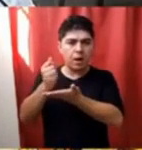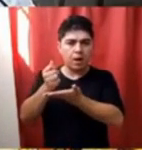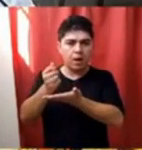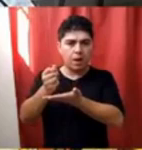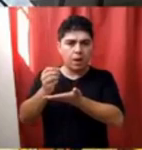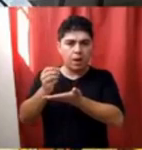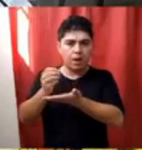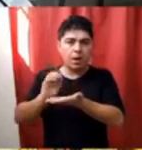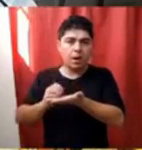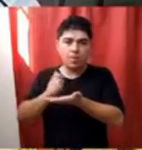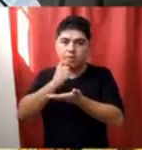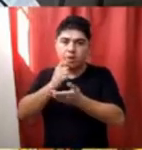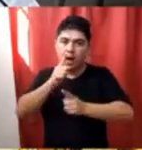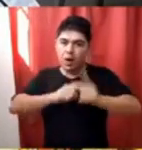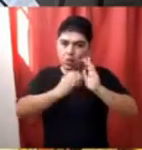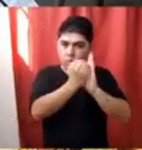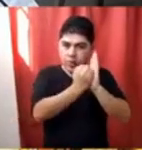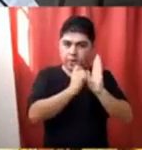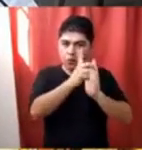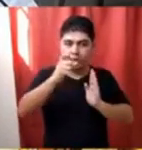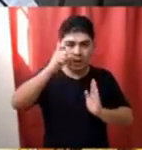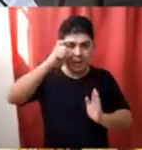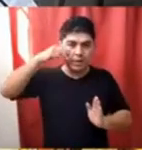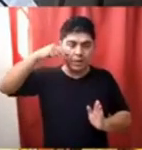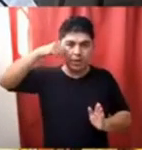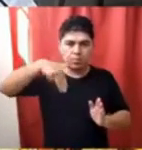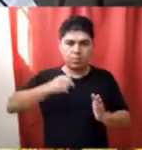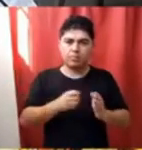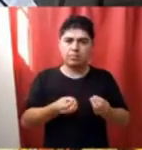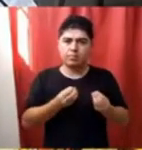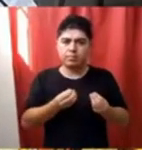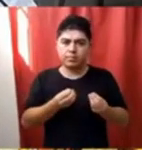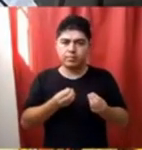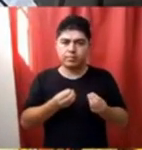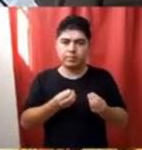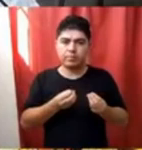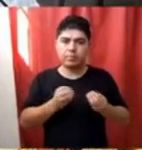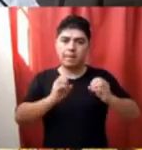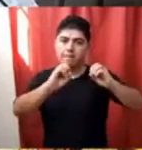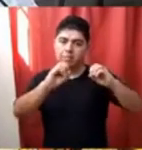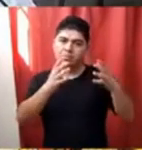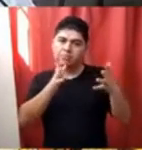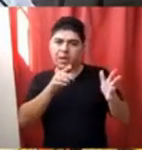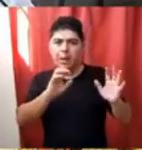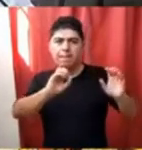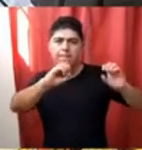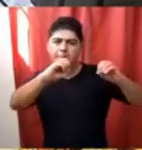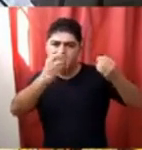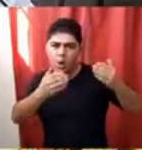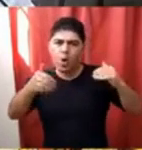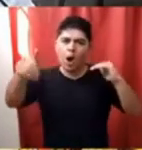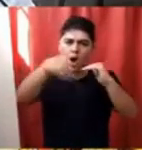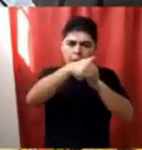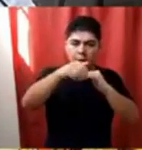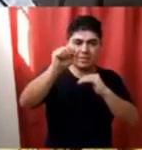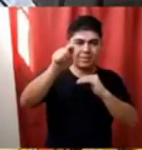quedado en uno de los programas de Lenín para mejorar si se quiere las calles que ingresan al